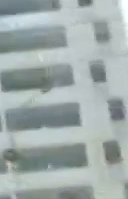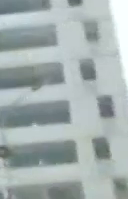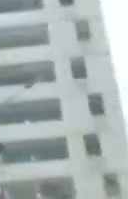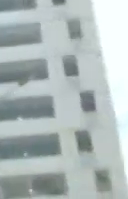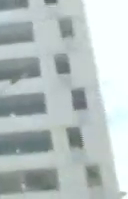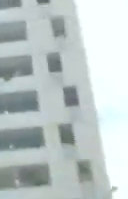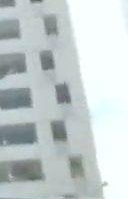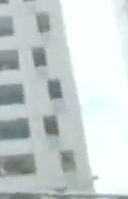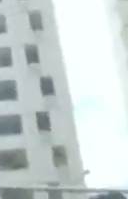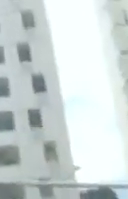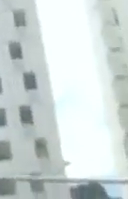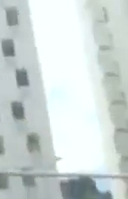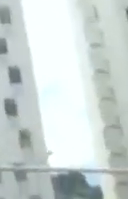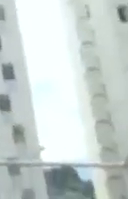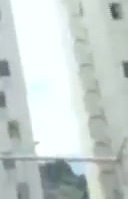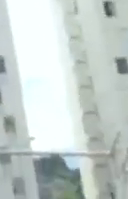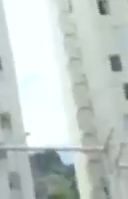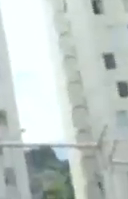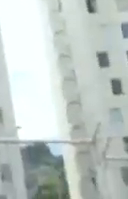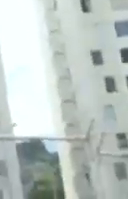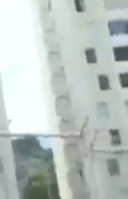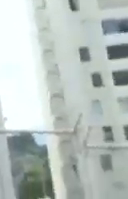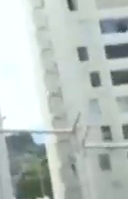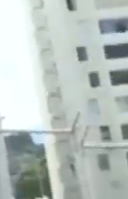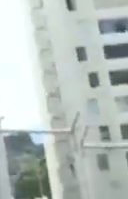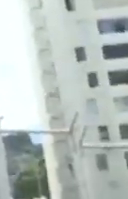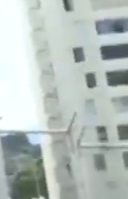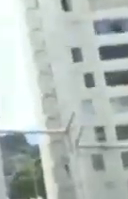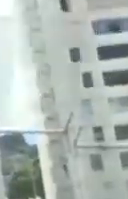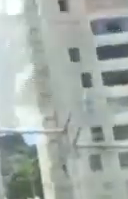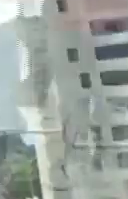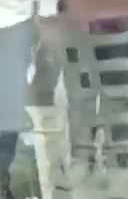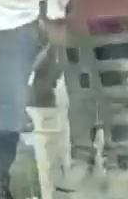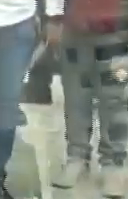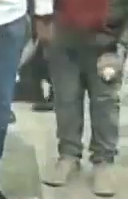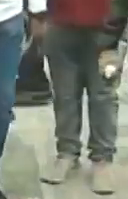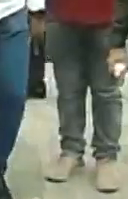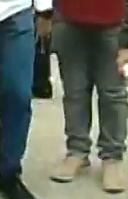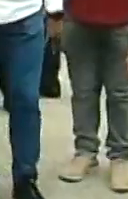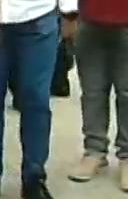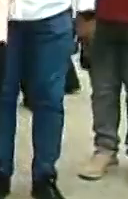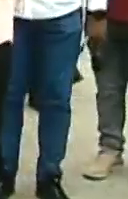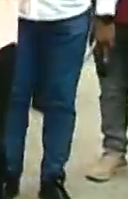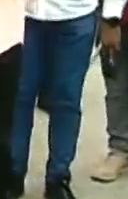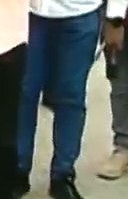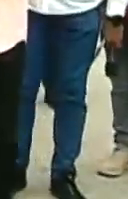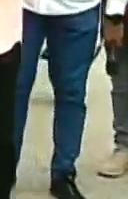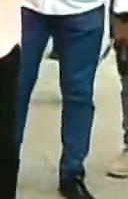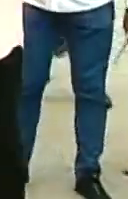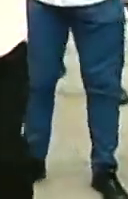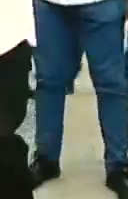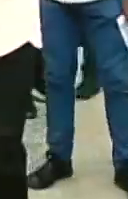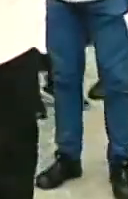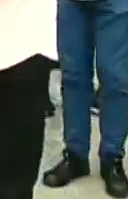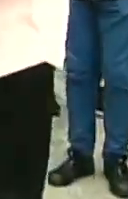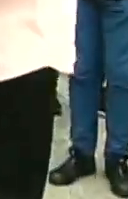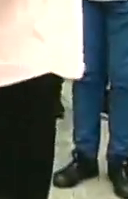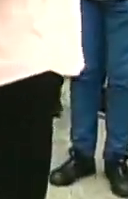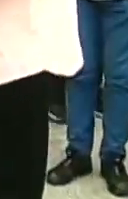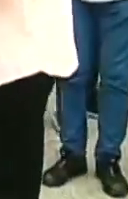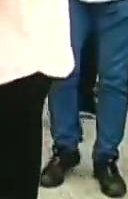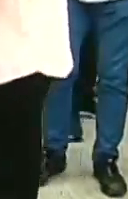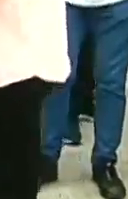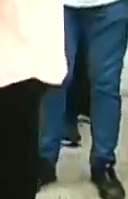distintas modalidades de construcción que desarrolla la gran misión Vivienda Venezuela. Son 4.100.000 hogares construidos en